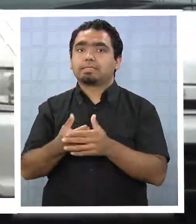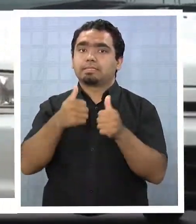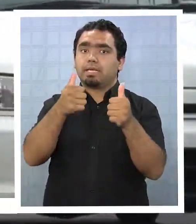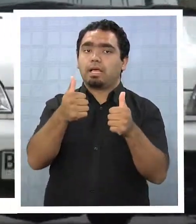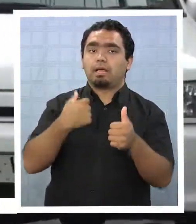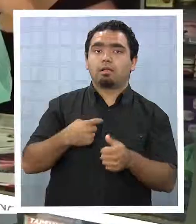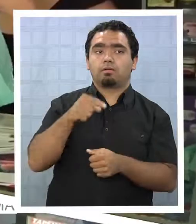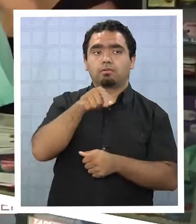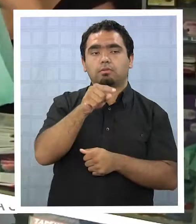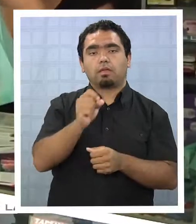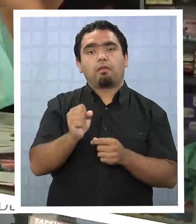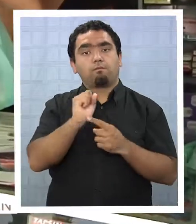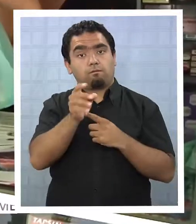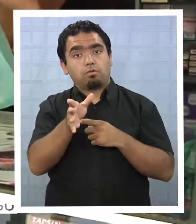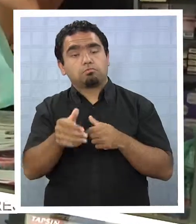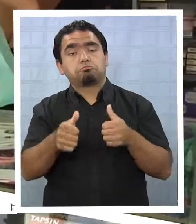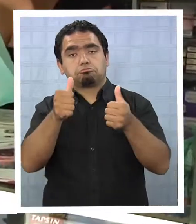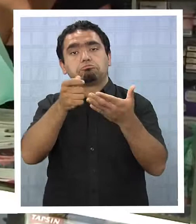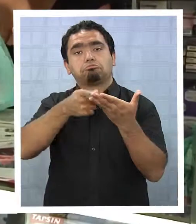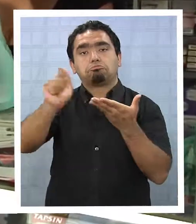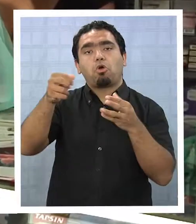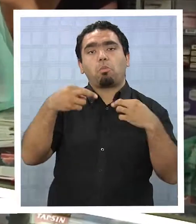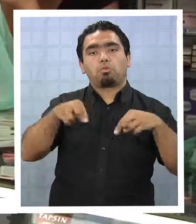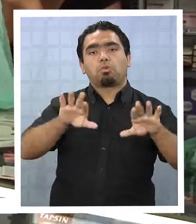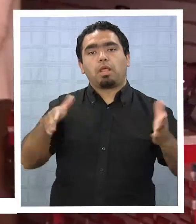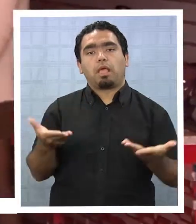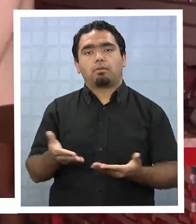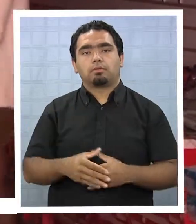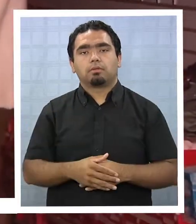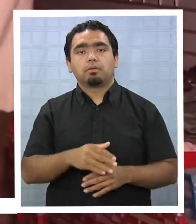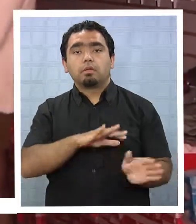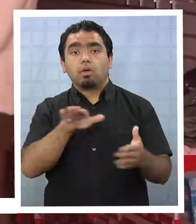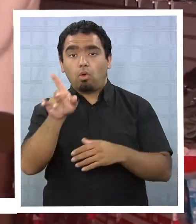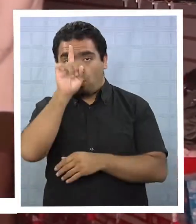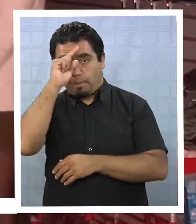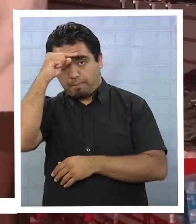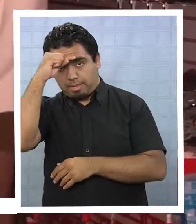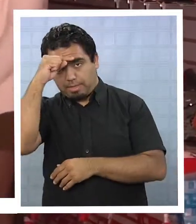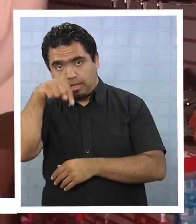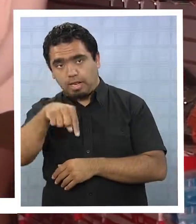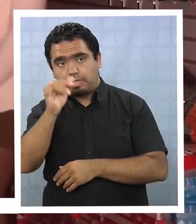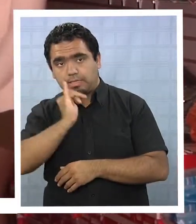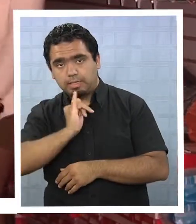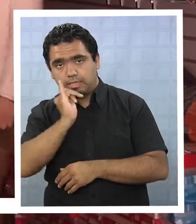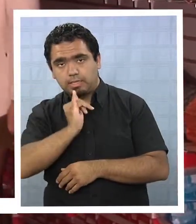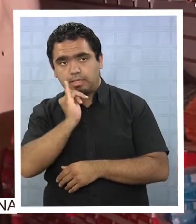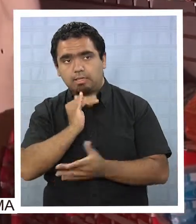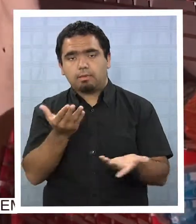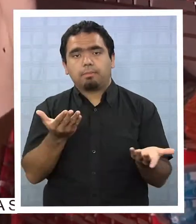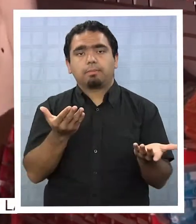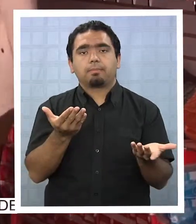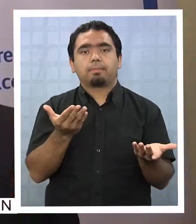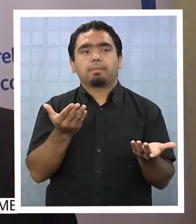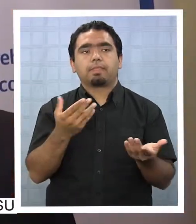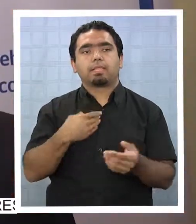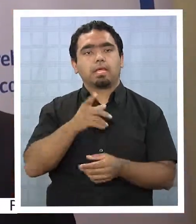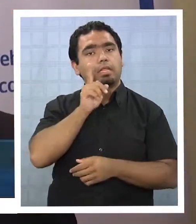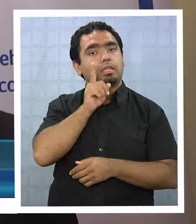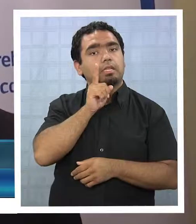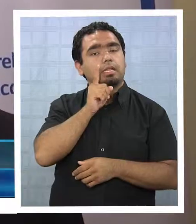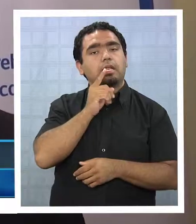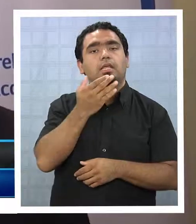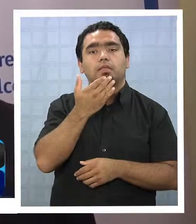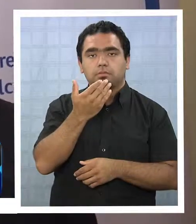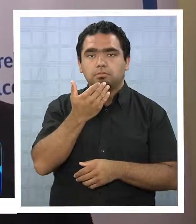funcionaron adecuadamente en esta oportunidad. El hospital de Iquique contaba con